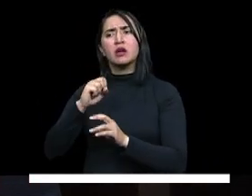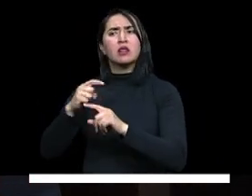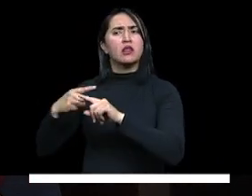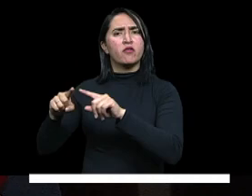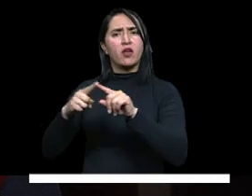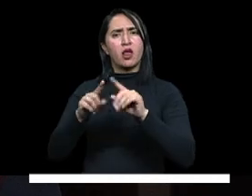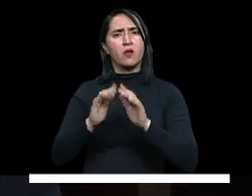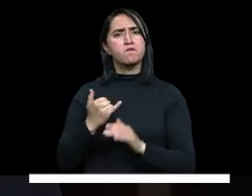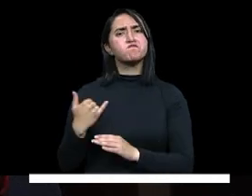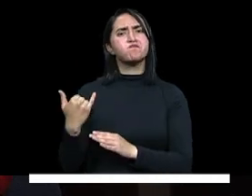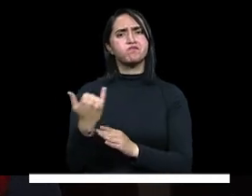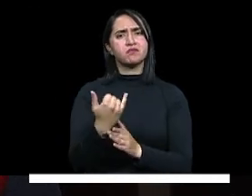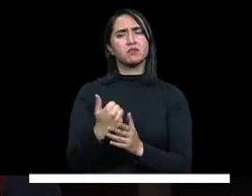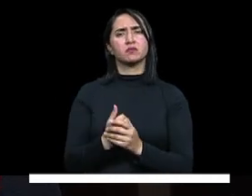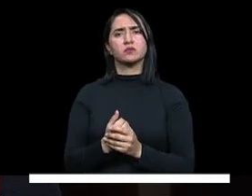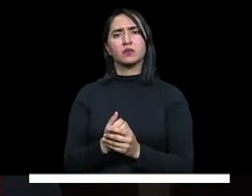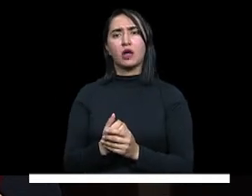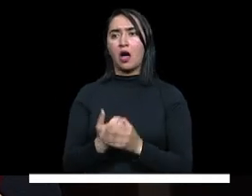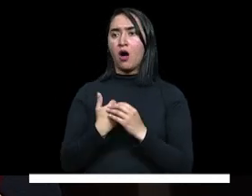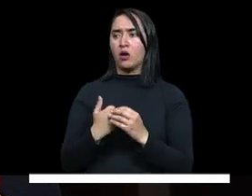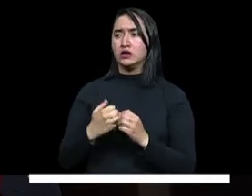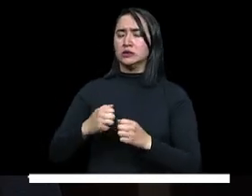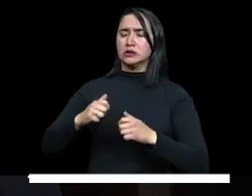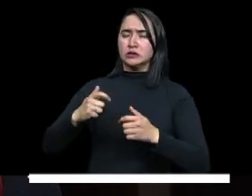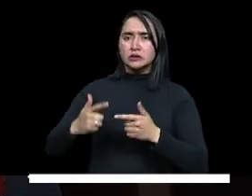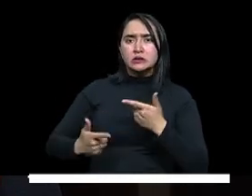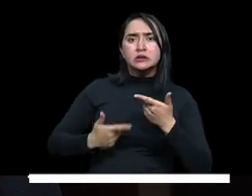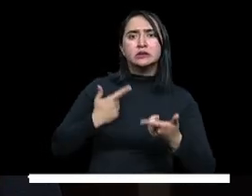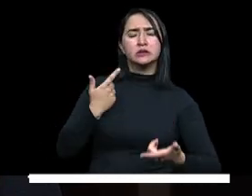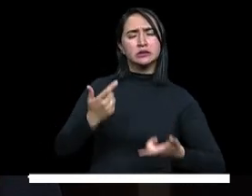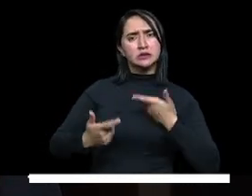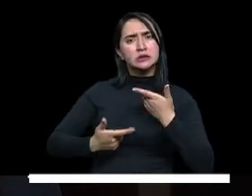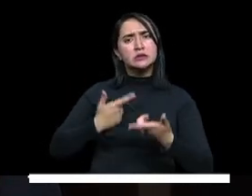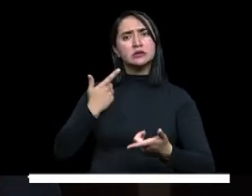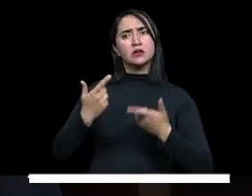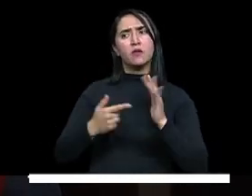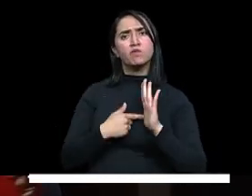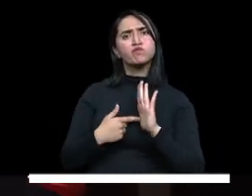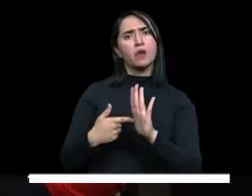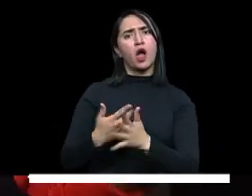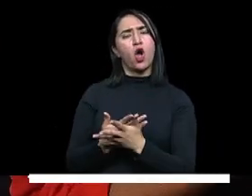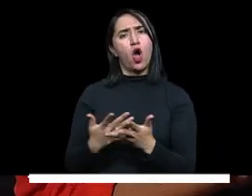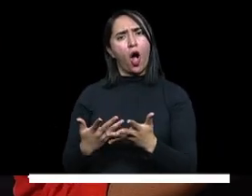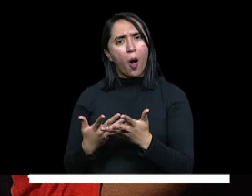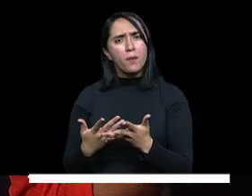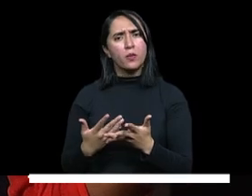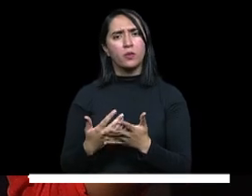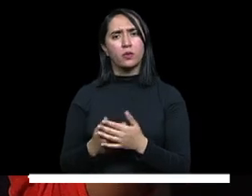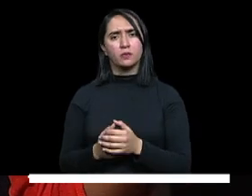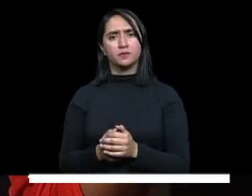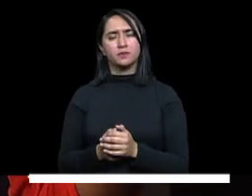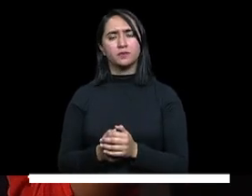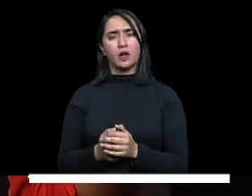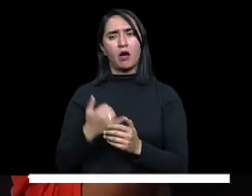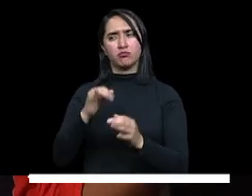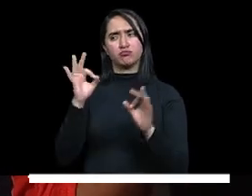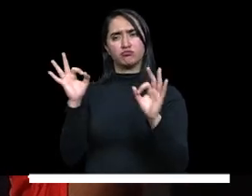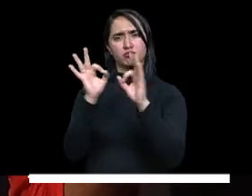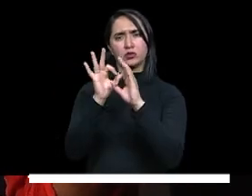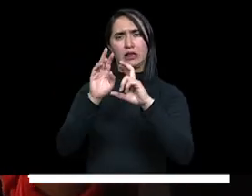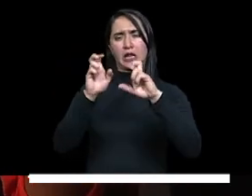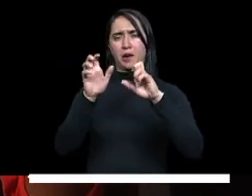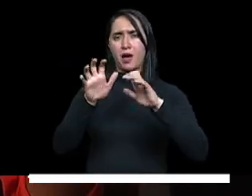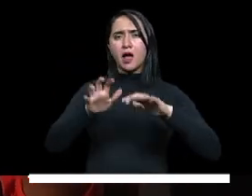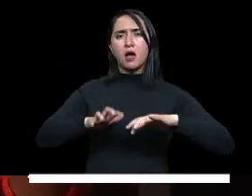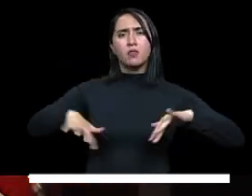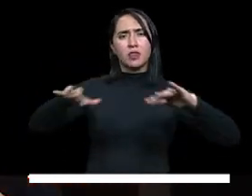sabemos que han hecho grandes esfuerzos en este campo, ministra. Habíamos visto ahora este enfoque territorial